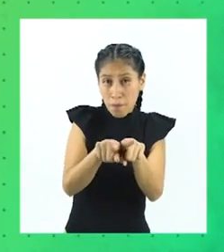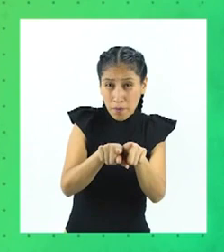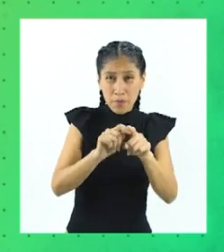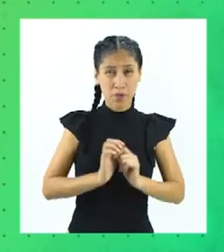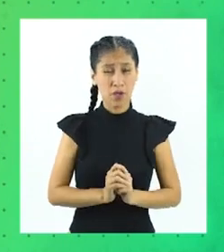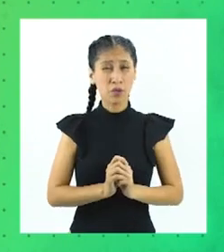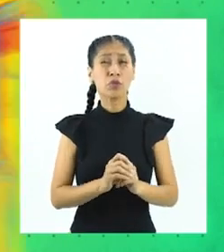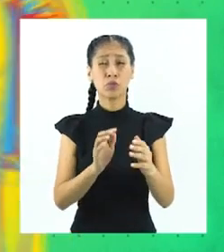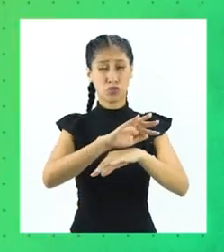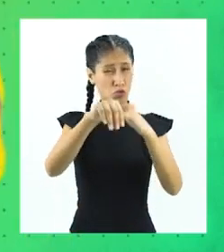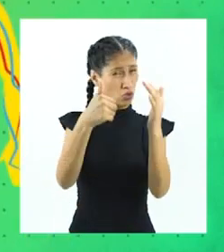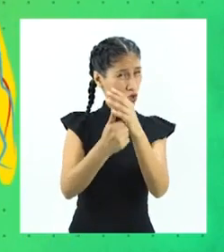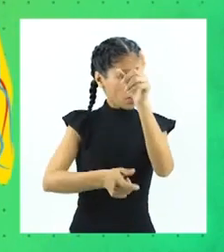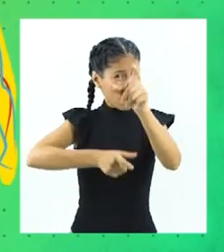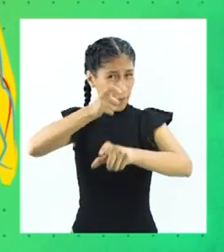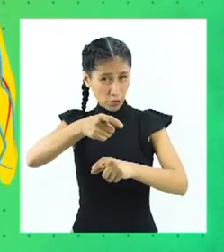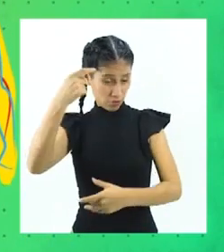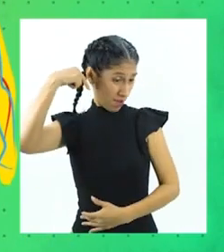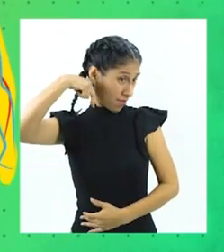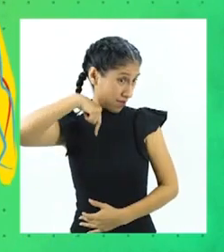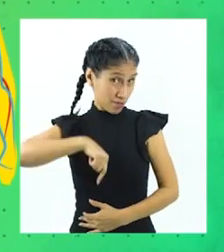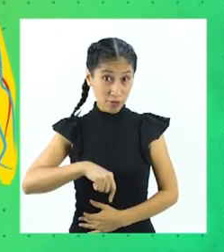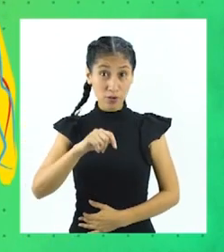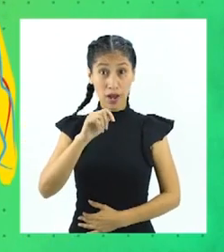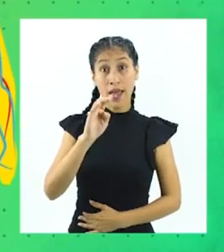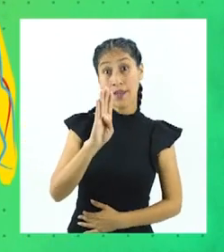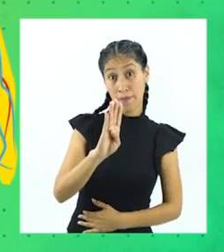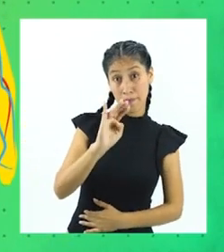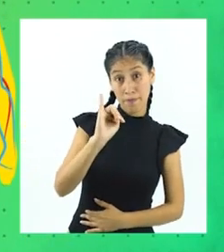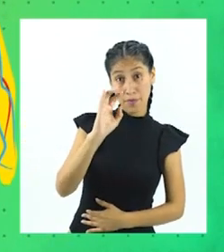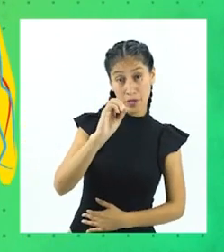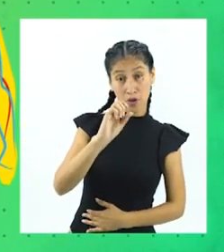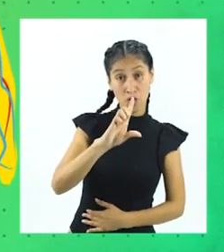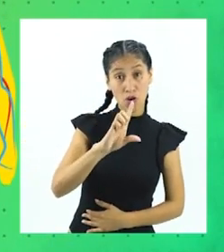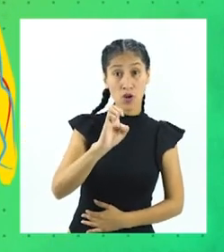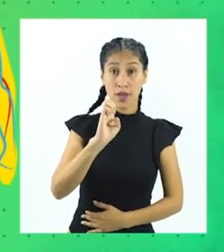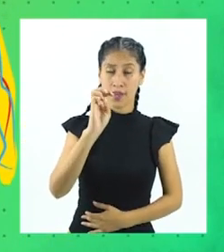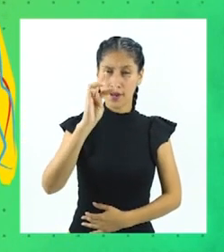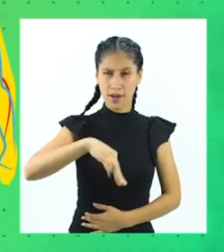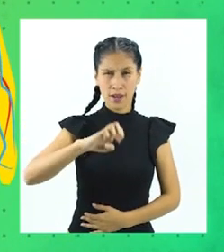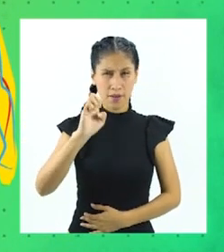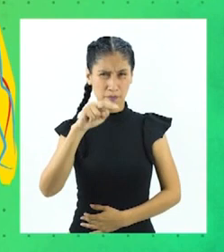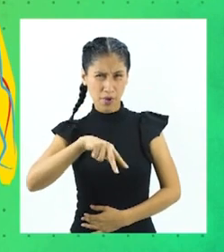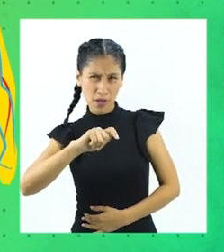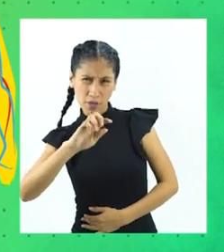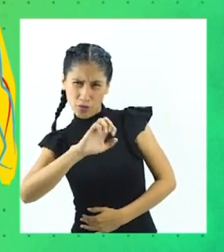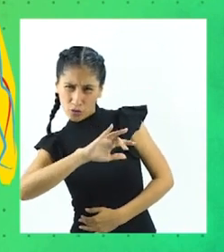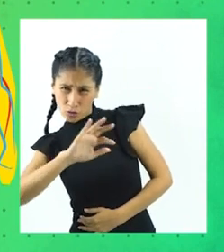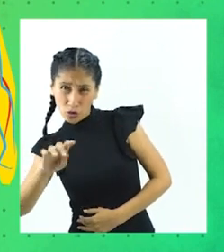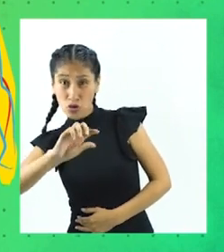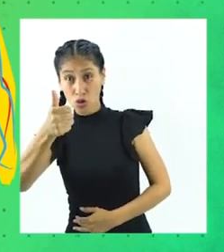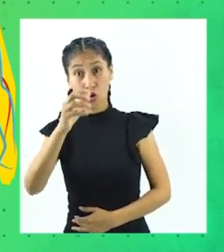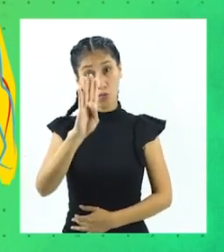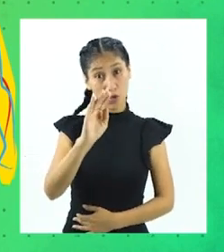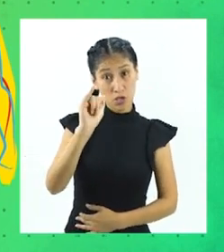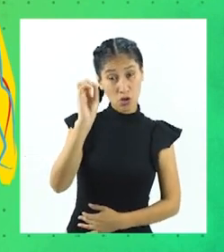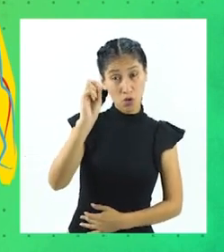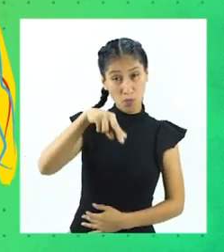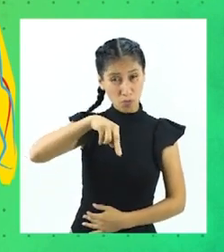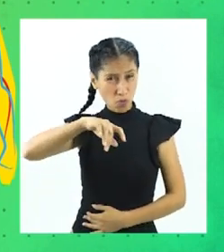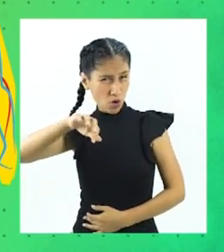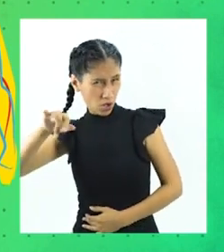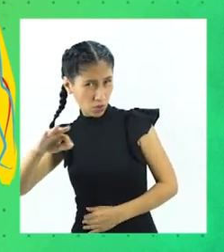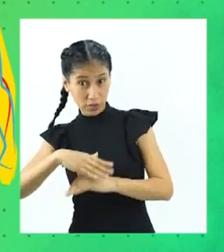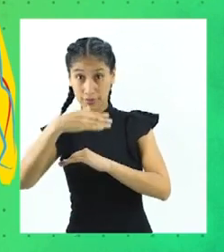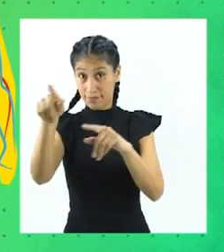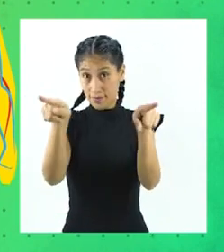presenta en su estructura bioelementos y biomoléculas. Algunos son seres unicelulares y pluricelulares. Por su